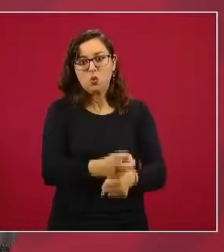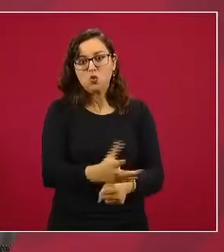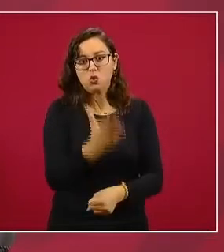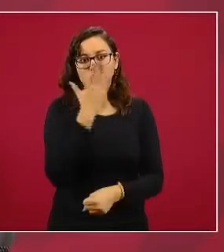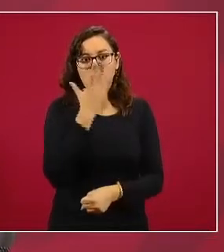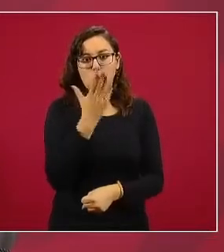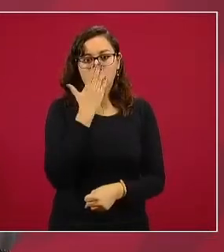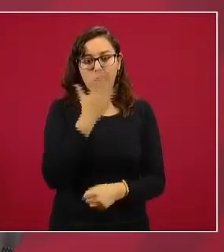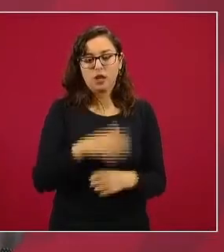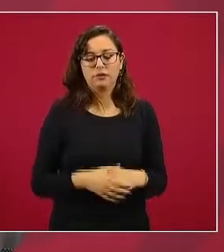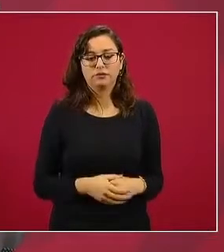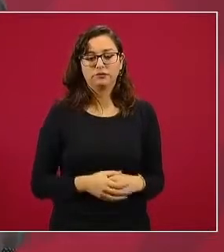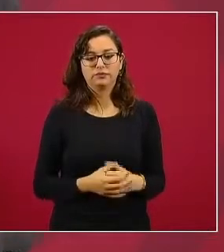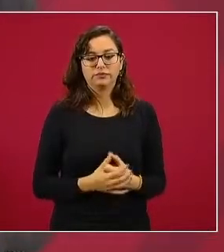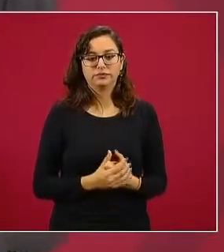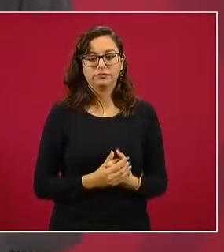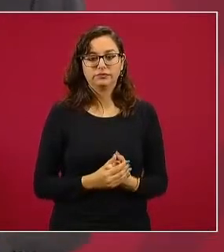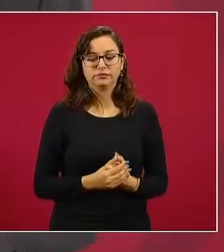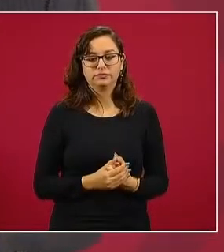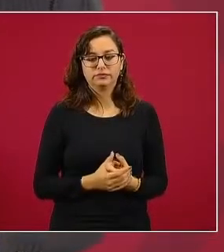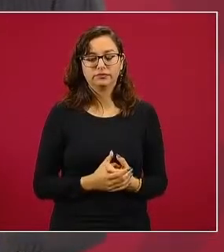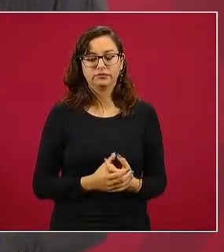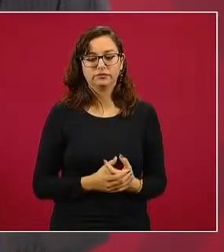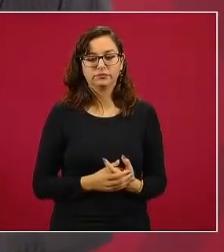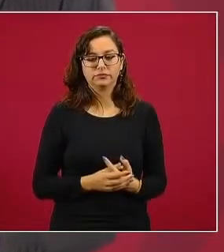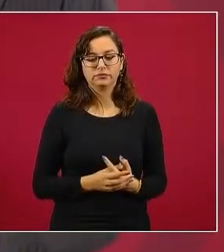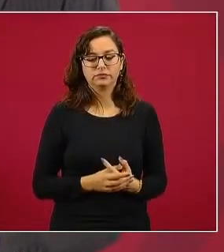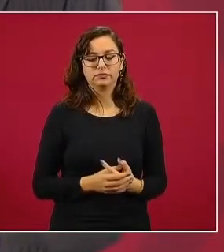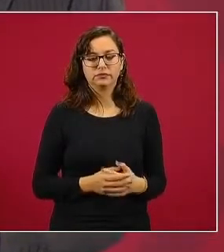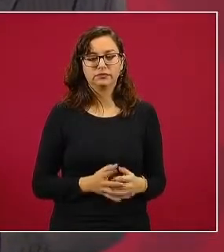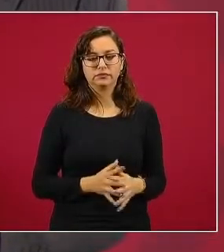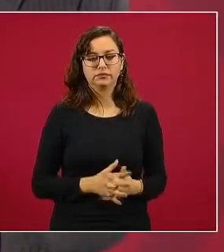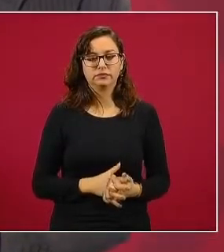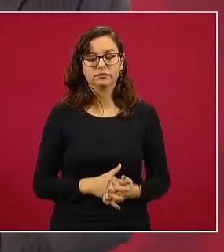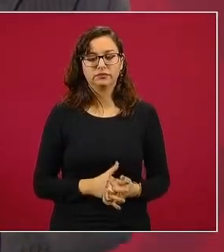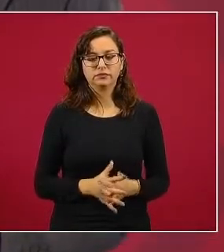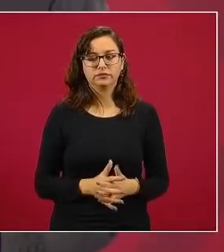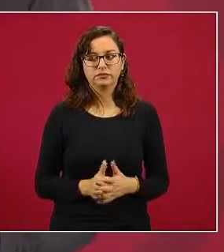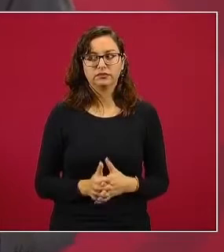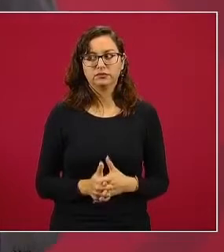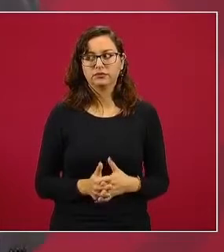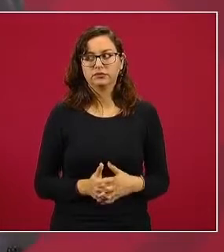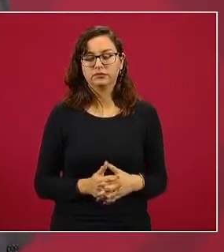Pero lo que quiero es que